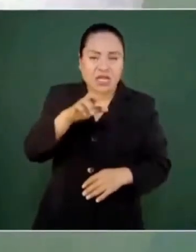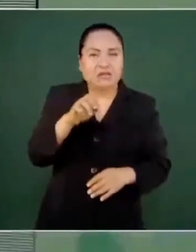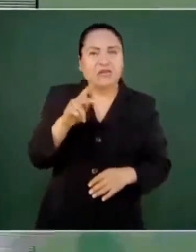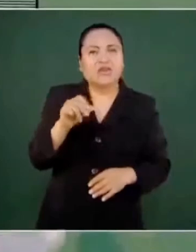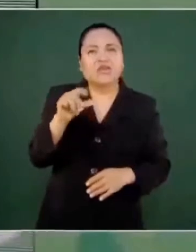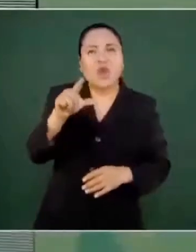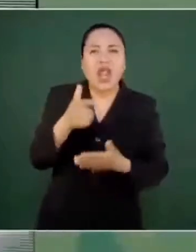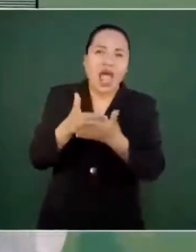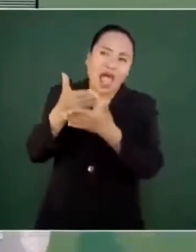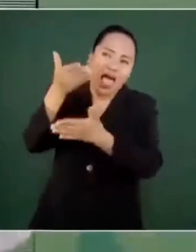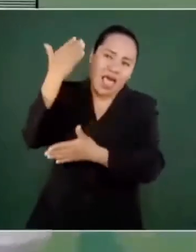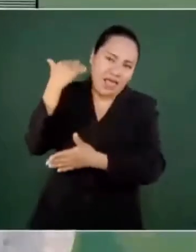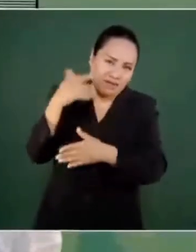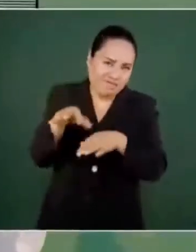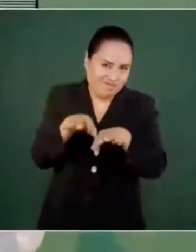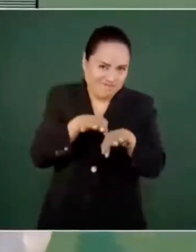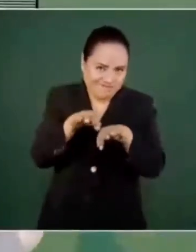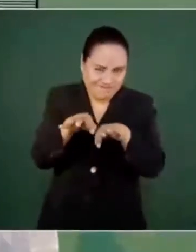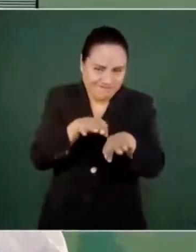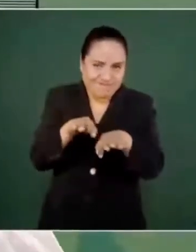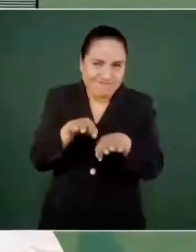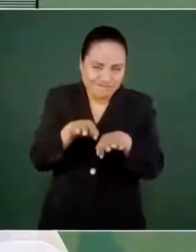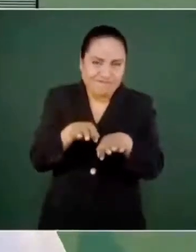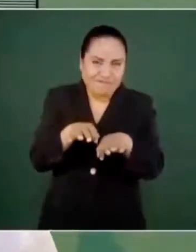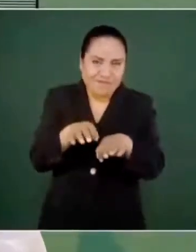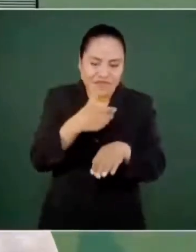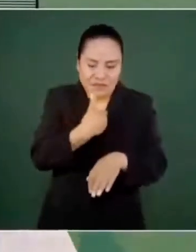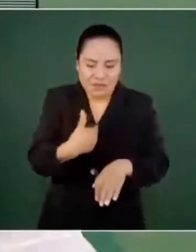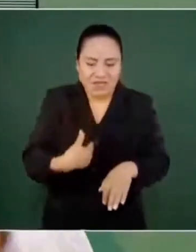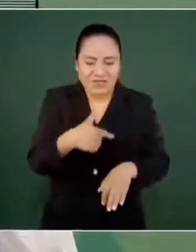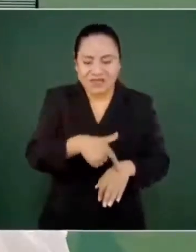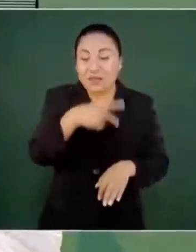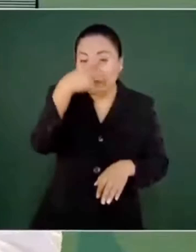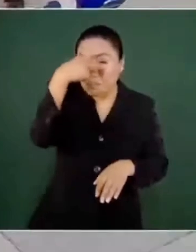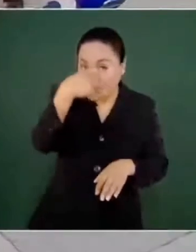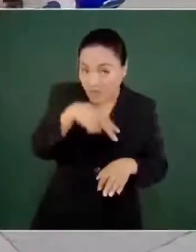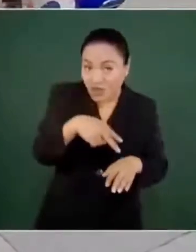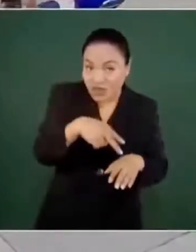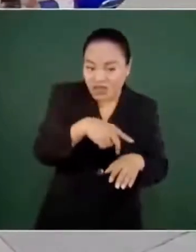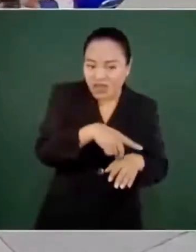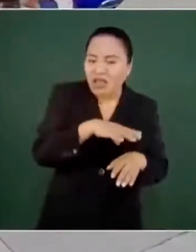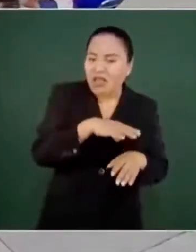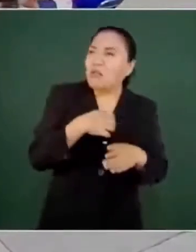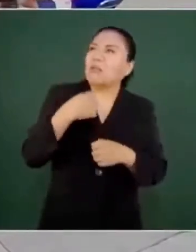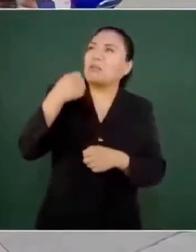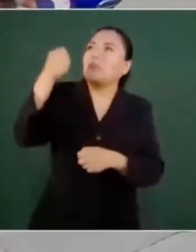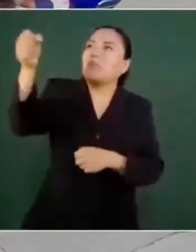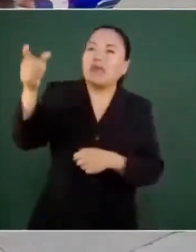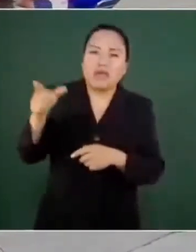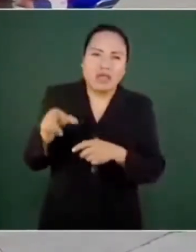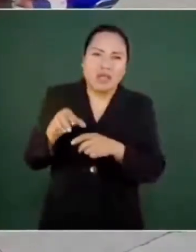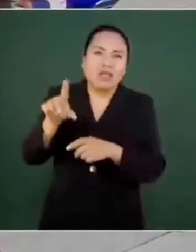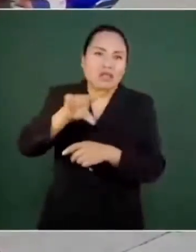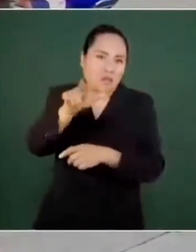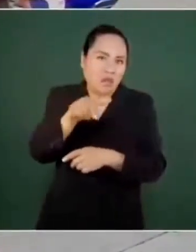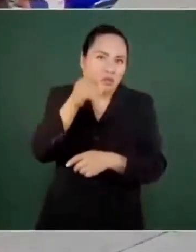desempeñado el cargo de presidente de México, lo convierten en su empleado.